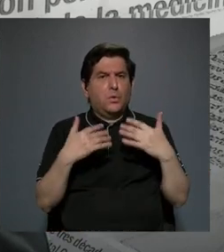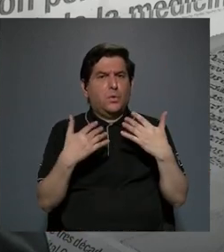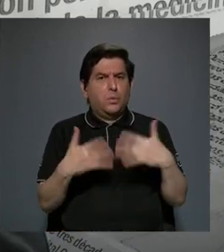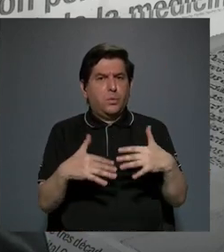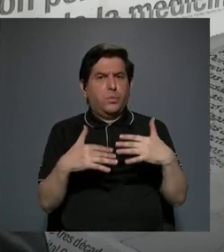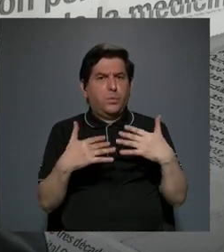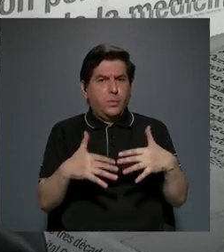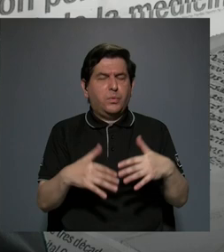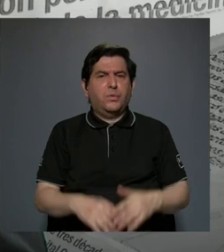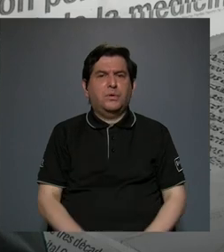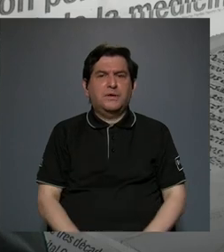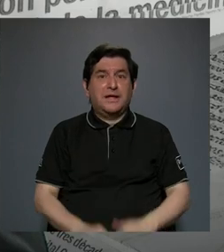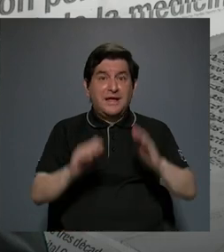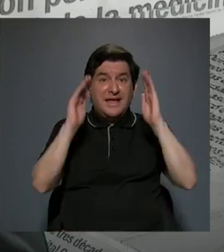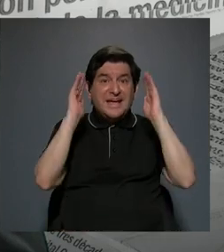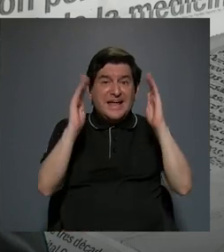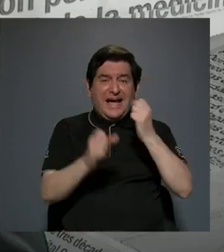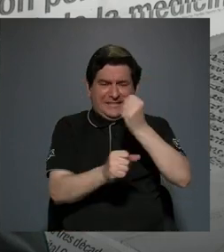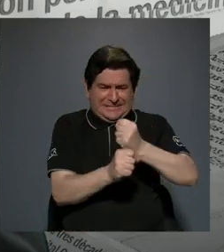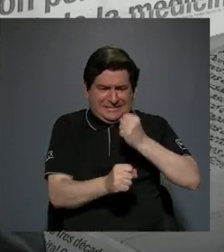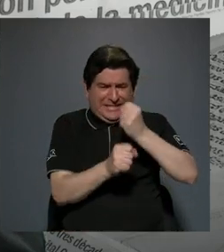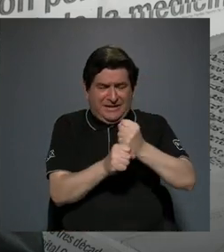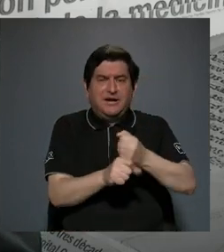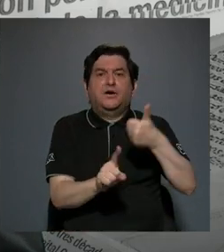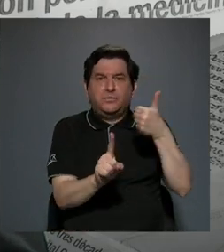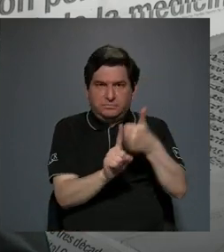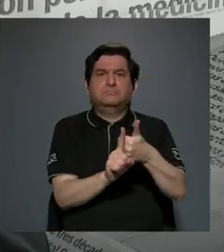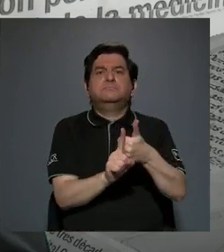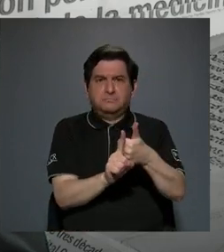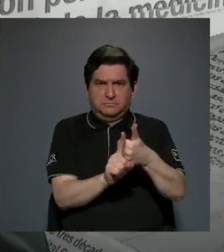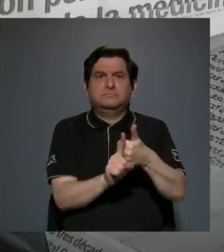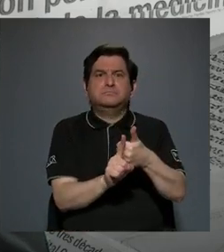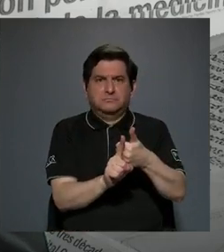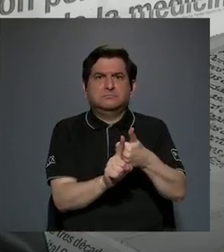es un enorme esfuerzo ya de por sí